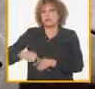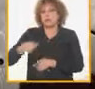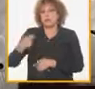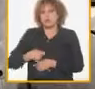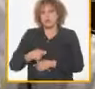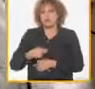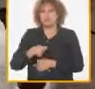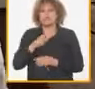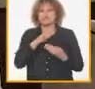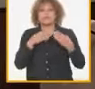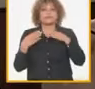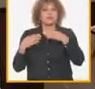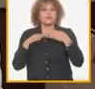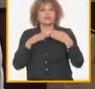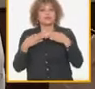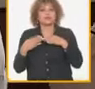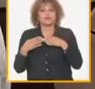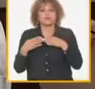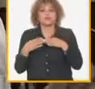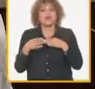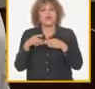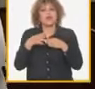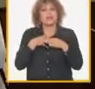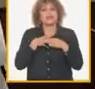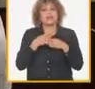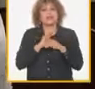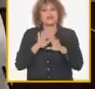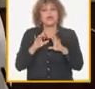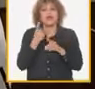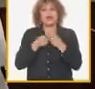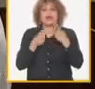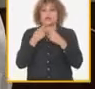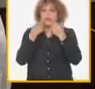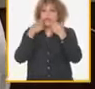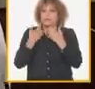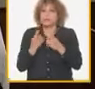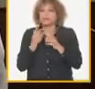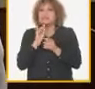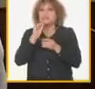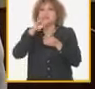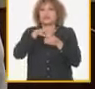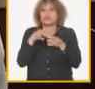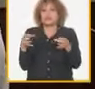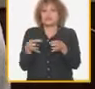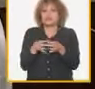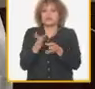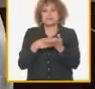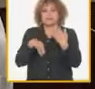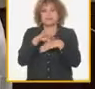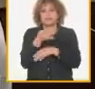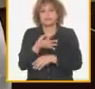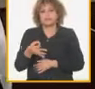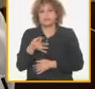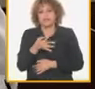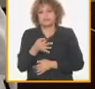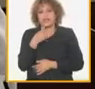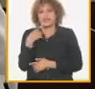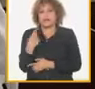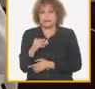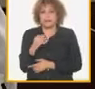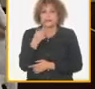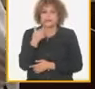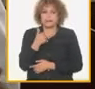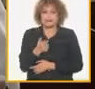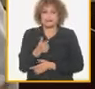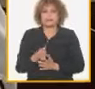discusión instrumentación ahí tenemos un elemento importante para introducir a nivel del municipio las buenas prácticas la